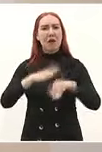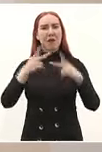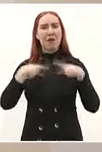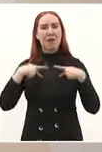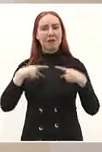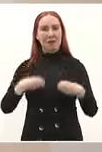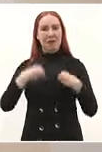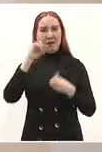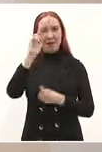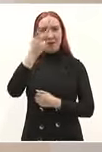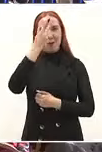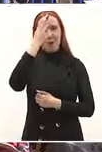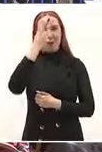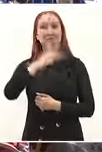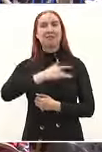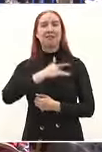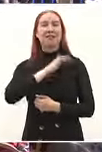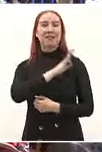con eso